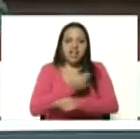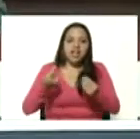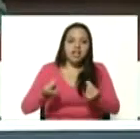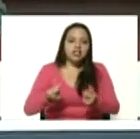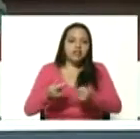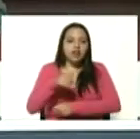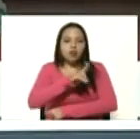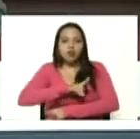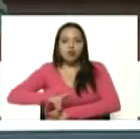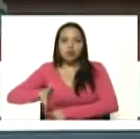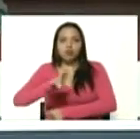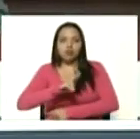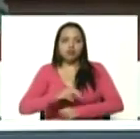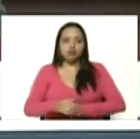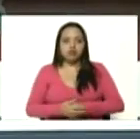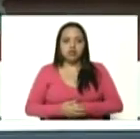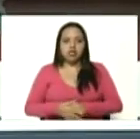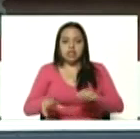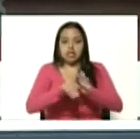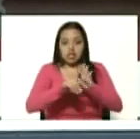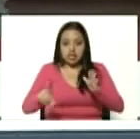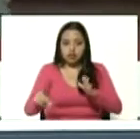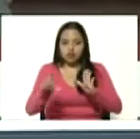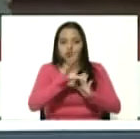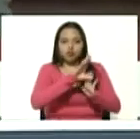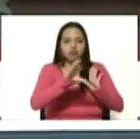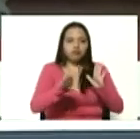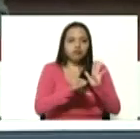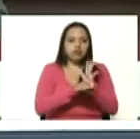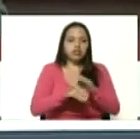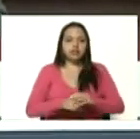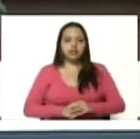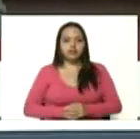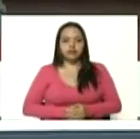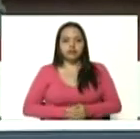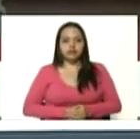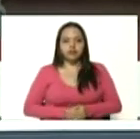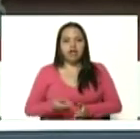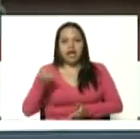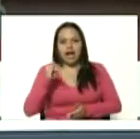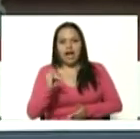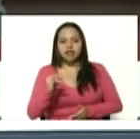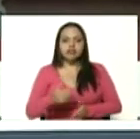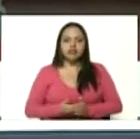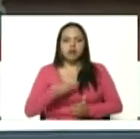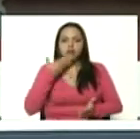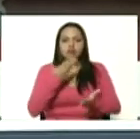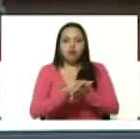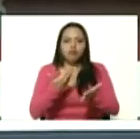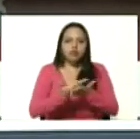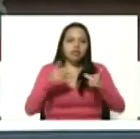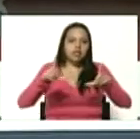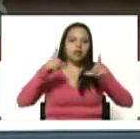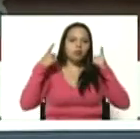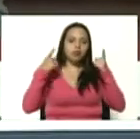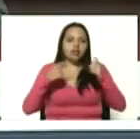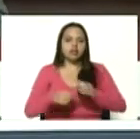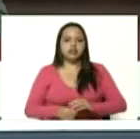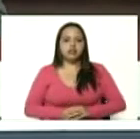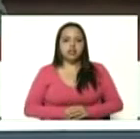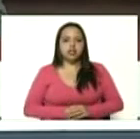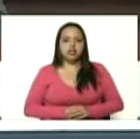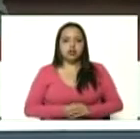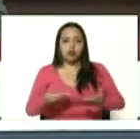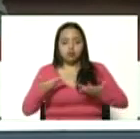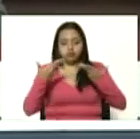uso y goce de sus derechos constitucionales fue postulado en la guaira como candidato a